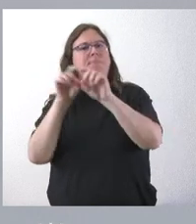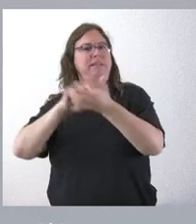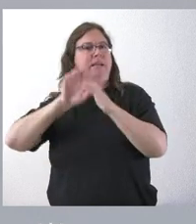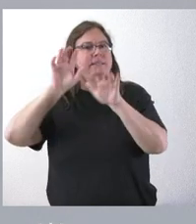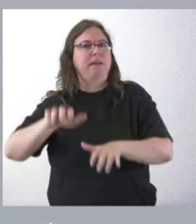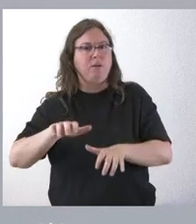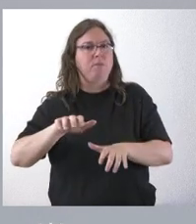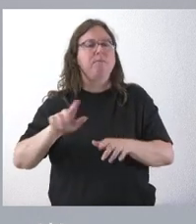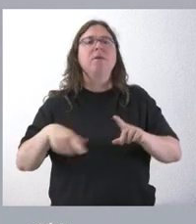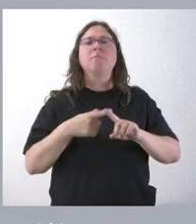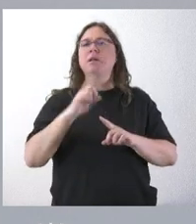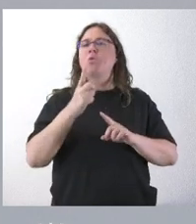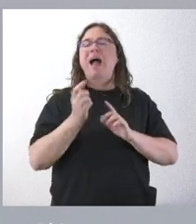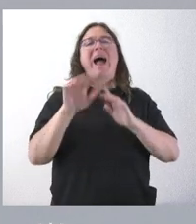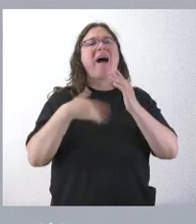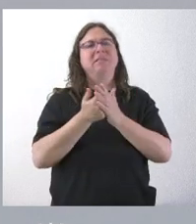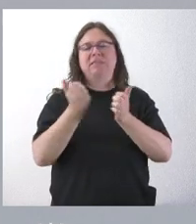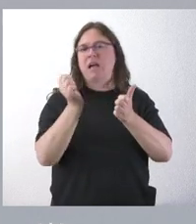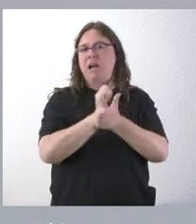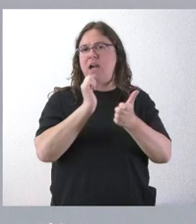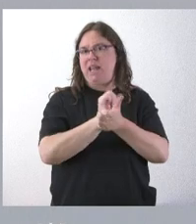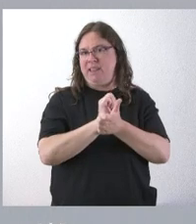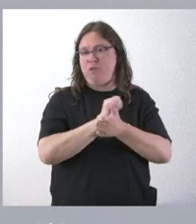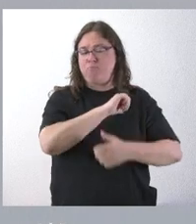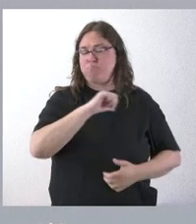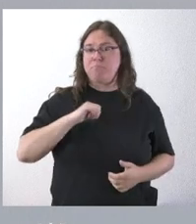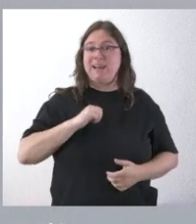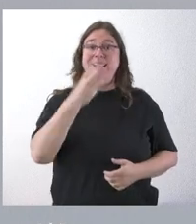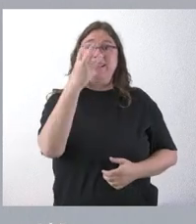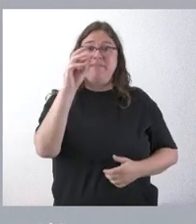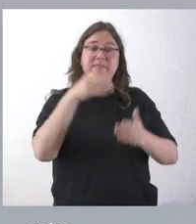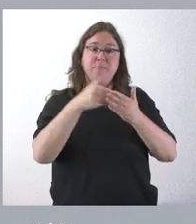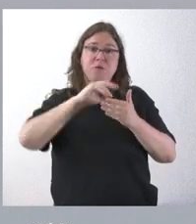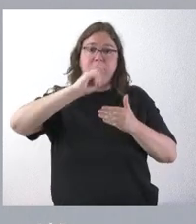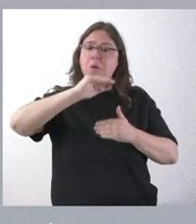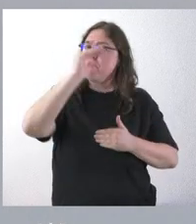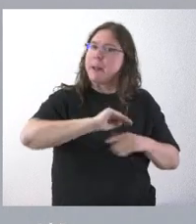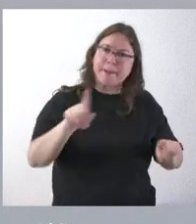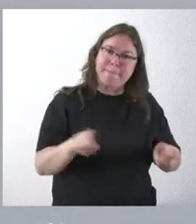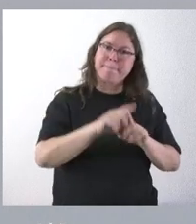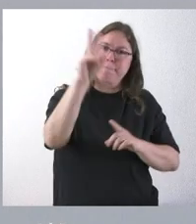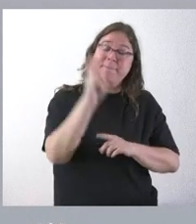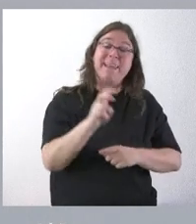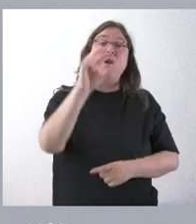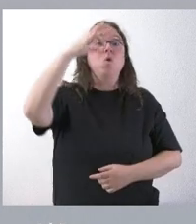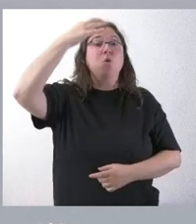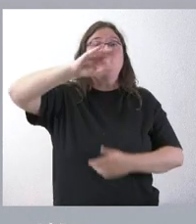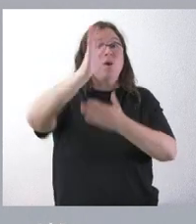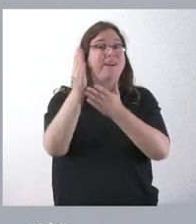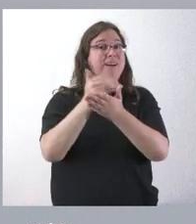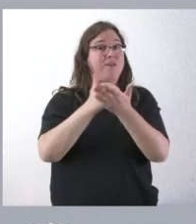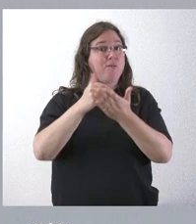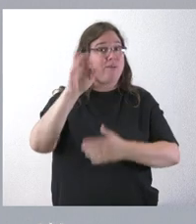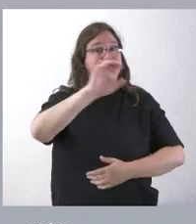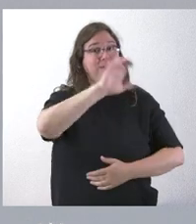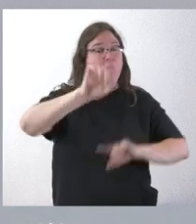incluso aunque sean créditos individuales de menos de 30 millones de euros. Somos la única comunidad autónoma dentro de Europa que tiene un convenio de estas